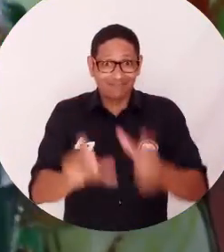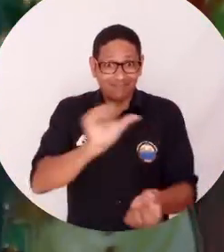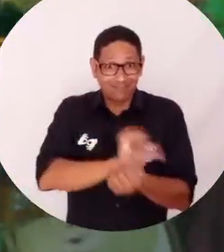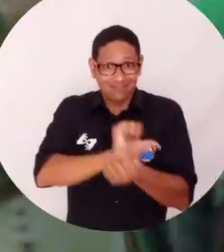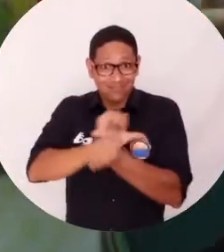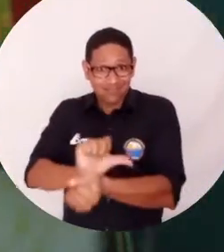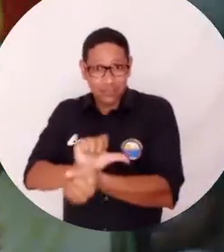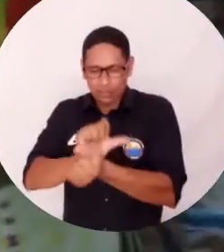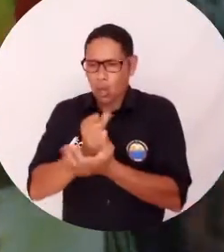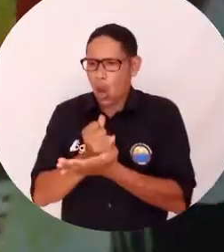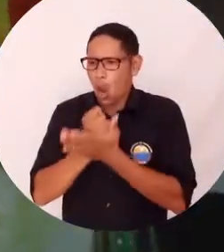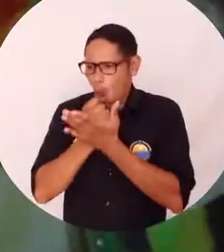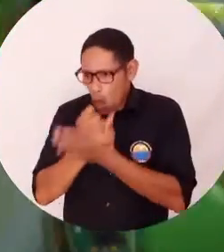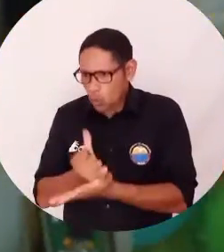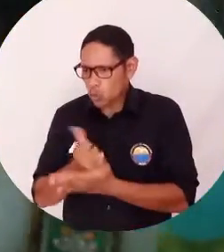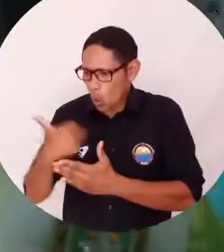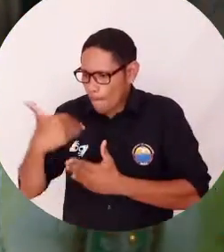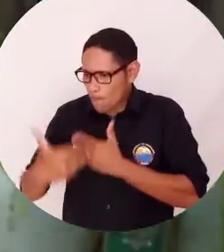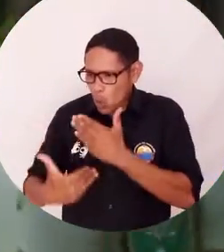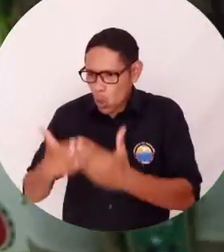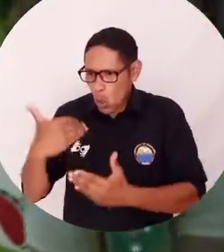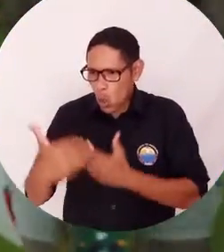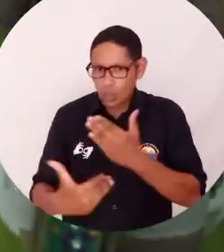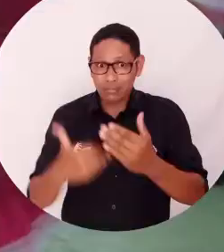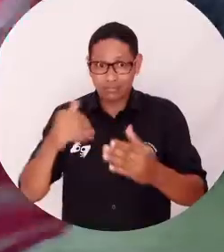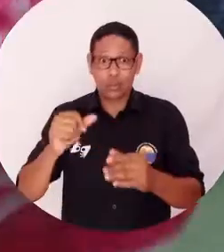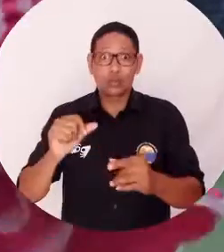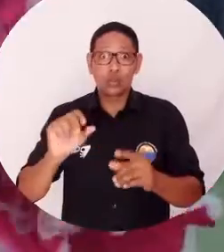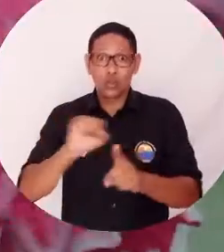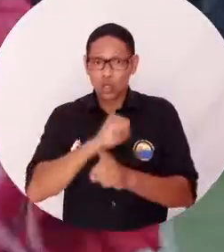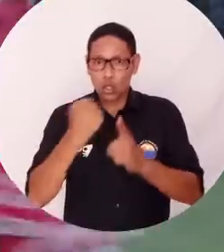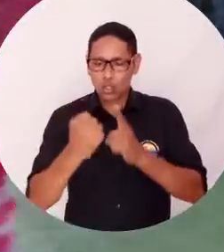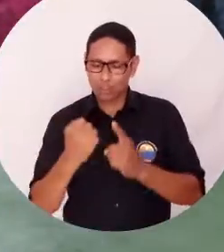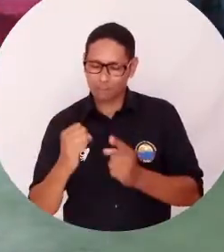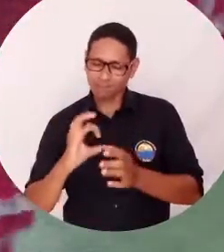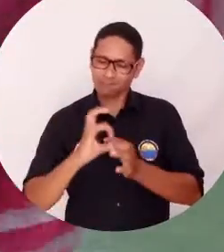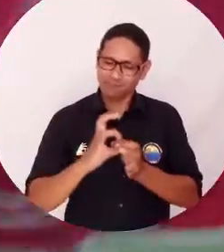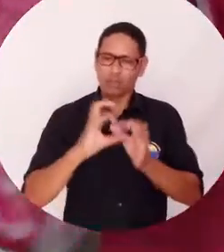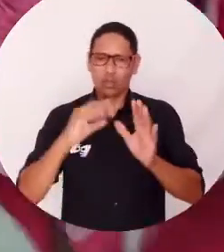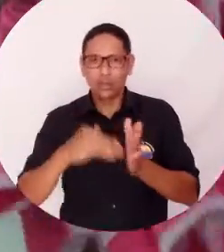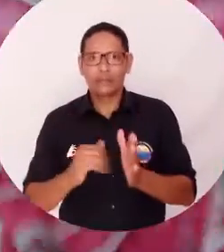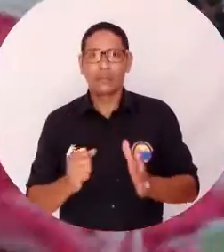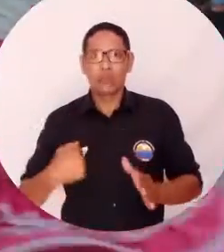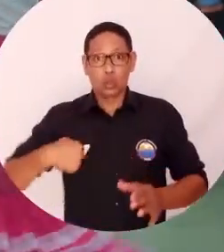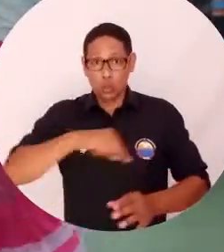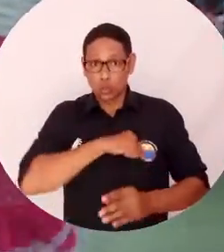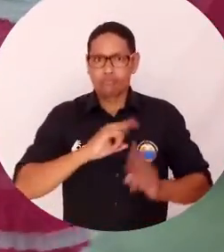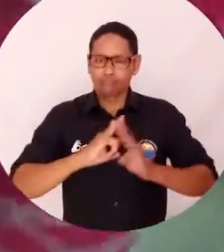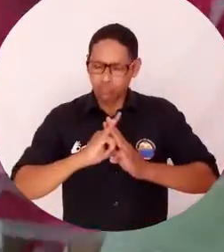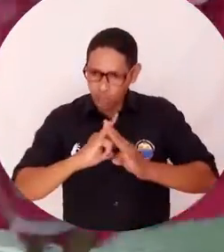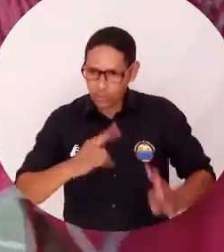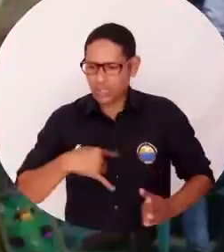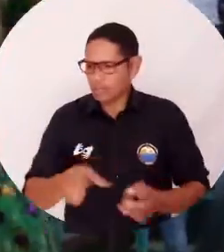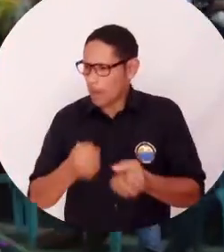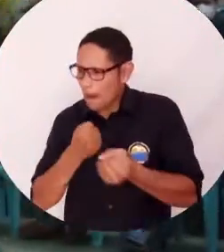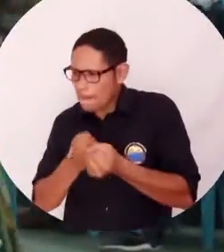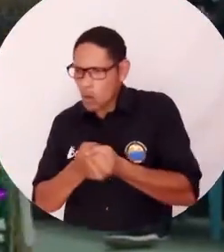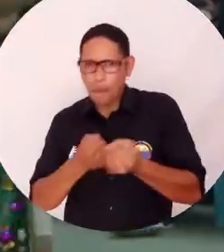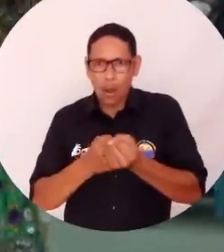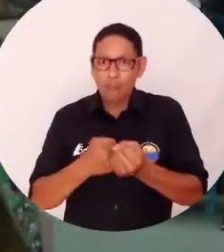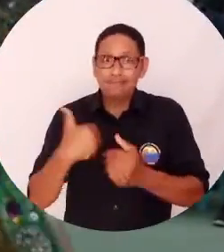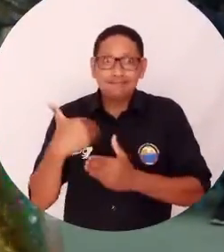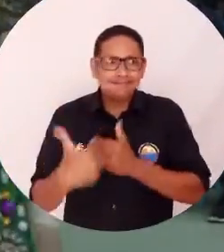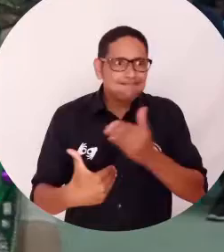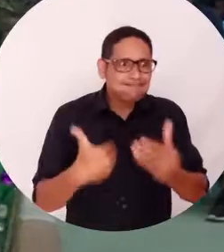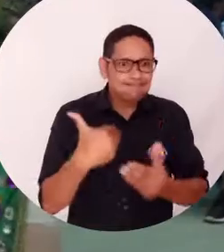de aportar al proceso resocializador de esta población en la cárcel de Santa Marta. Nosotros como Universidad del Magdalena estuvimos apoyando en el